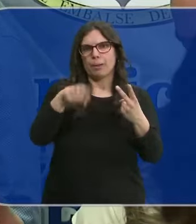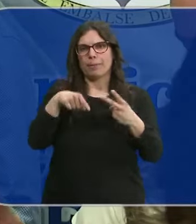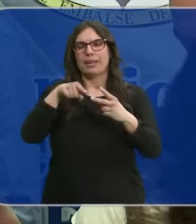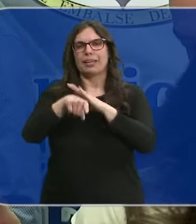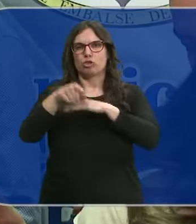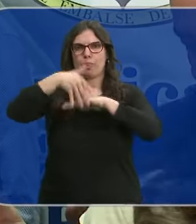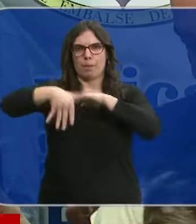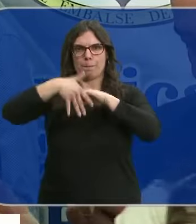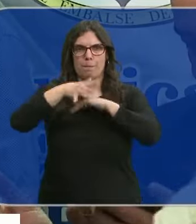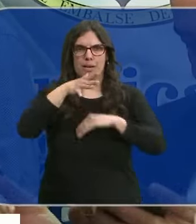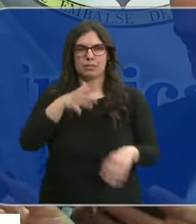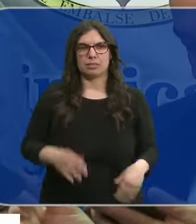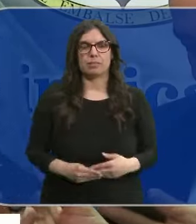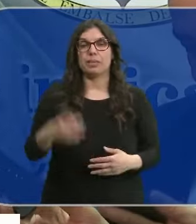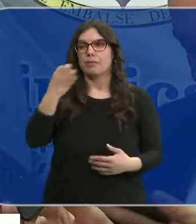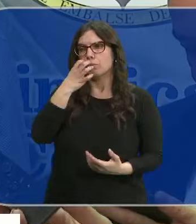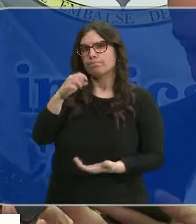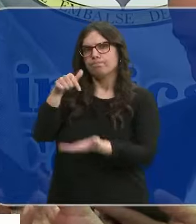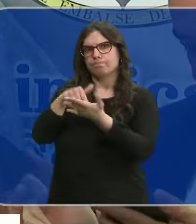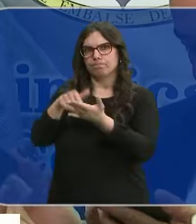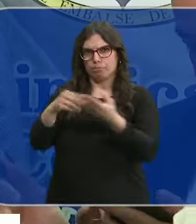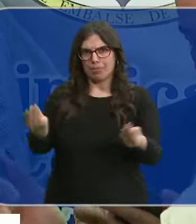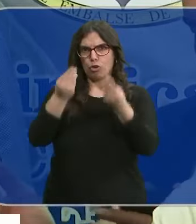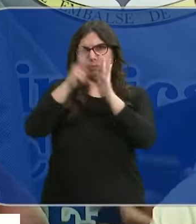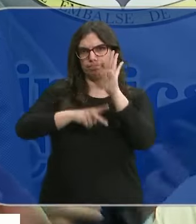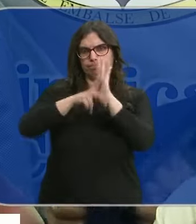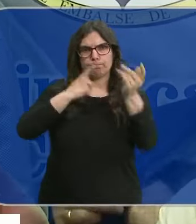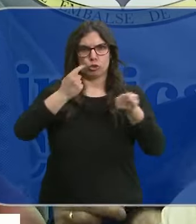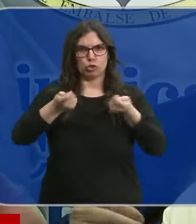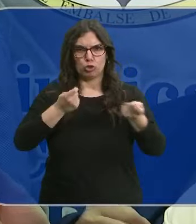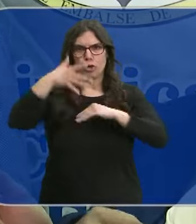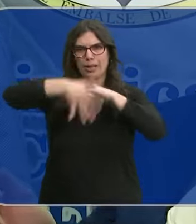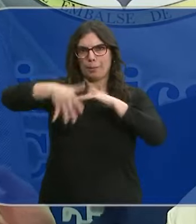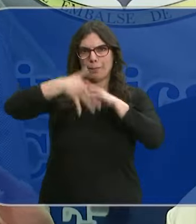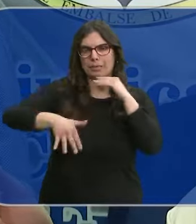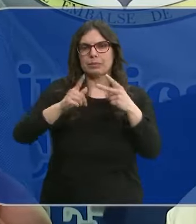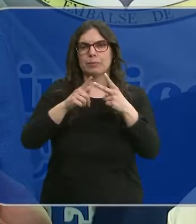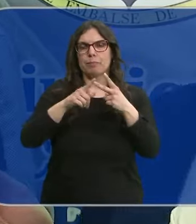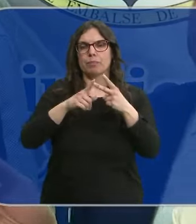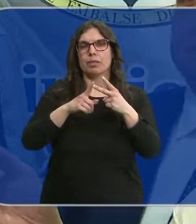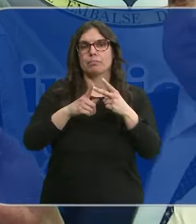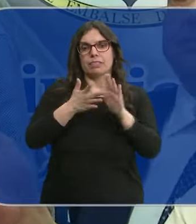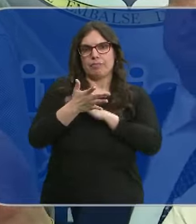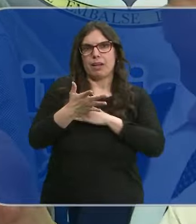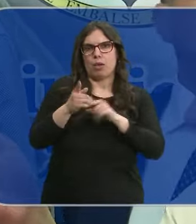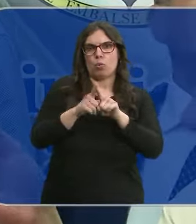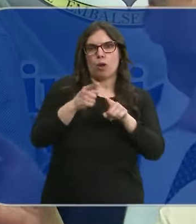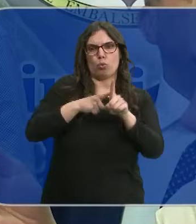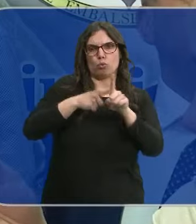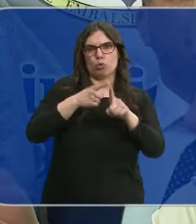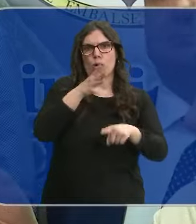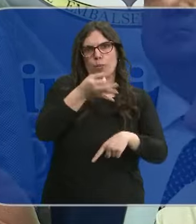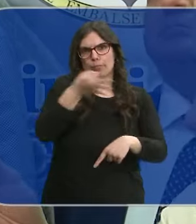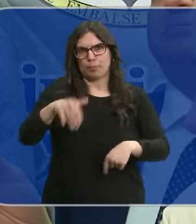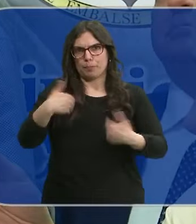Tenemos que reclamar, reclamar mejoras en la regulación de los embalses de los pantanos. Necesitamos, por lo tanto, ser más eficientes en el agua,